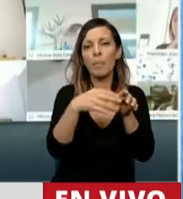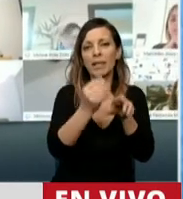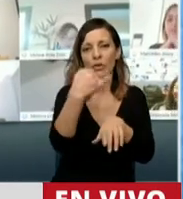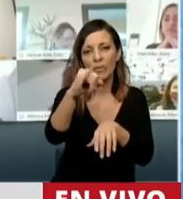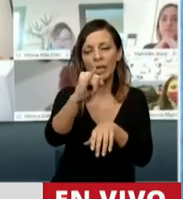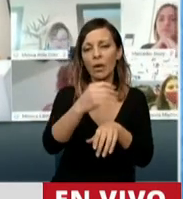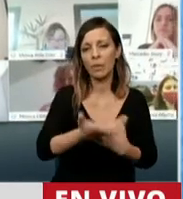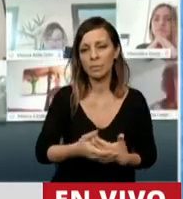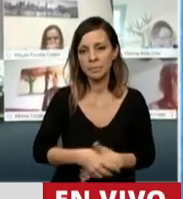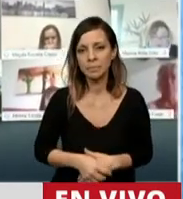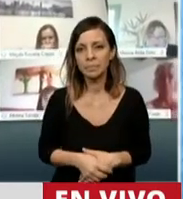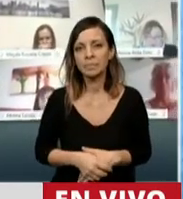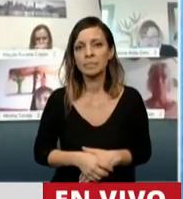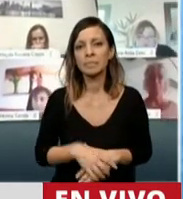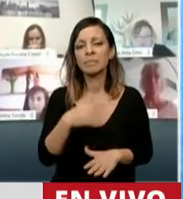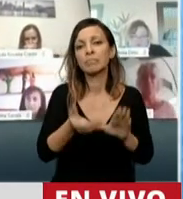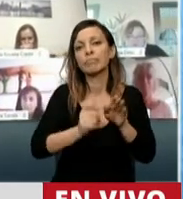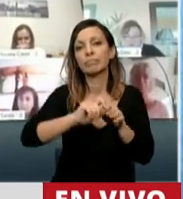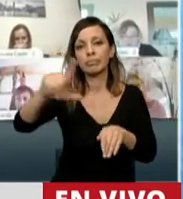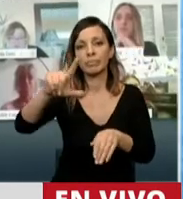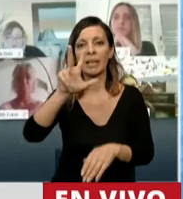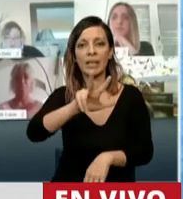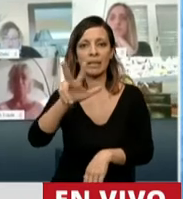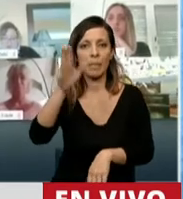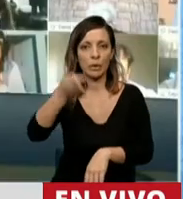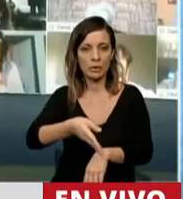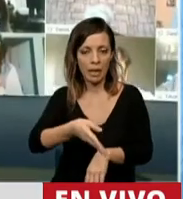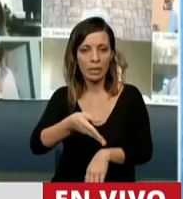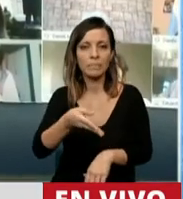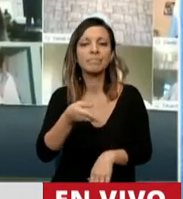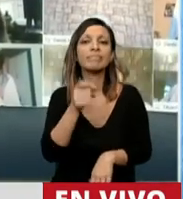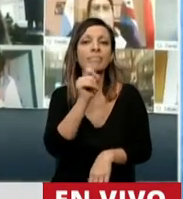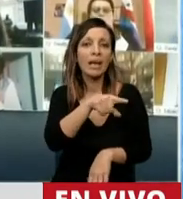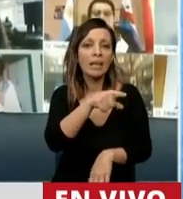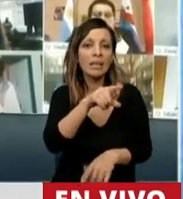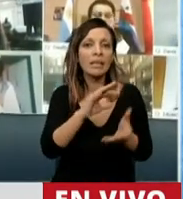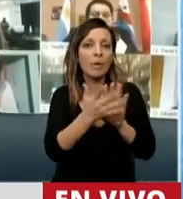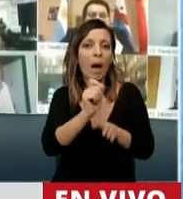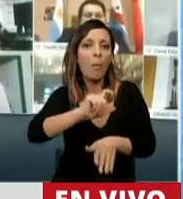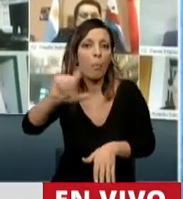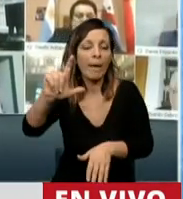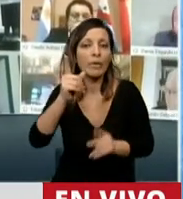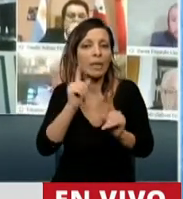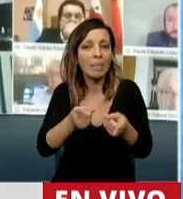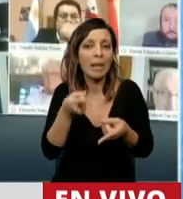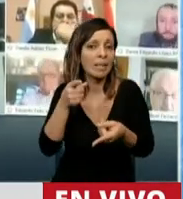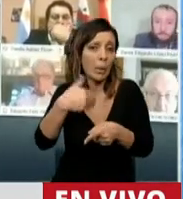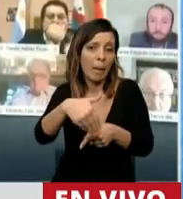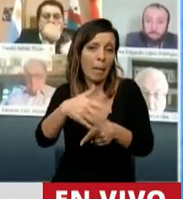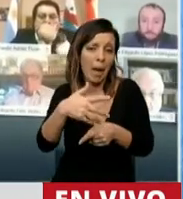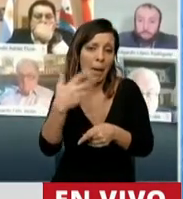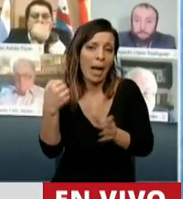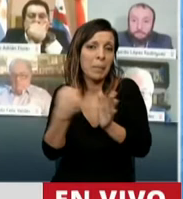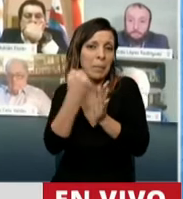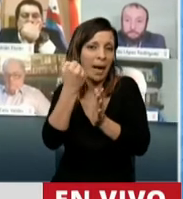por depósito a plazo fijo, al 33%, con lo cual evidentemente esto va a tener su